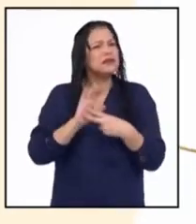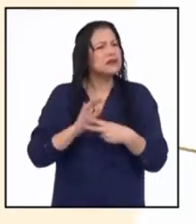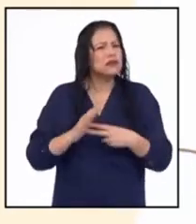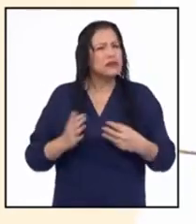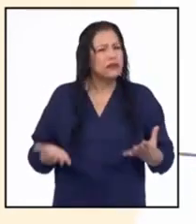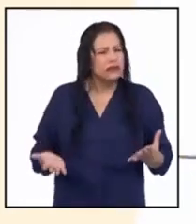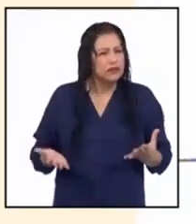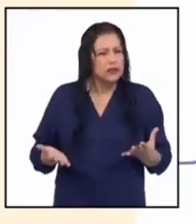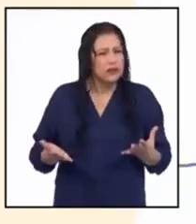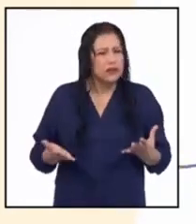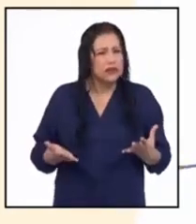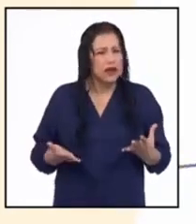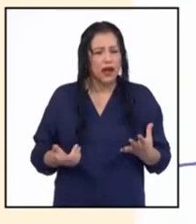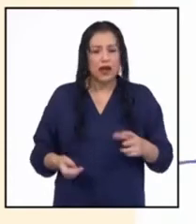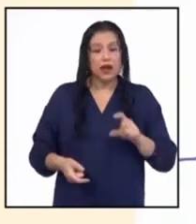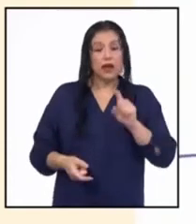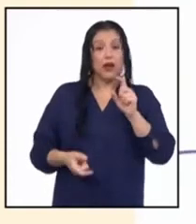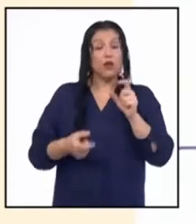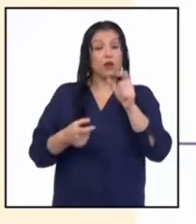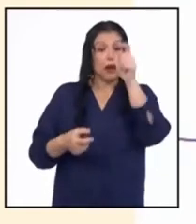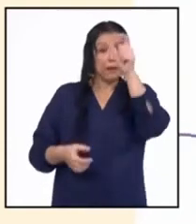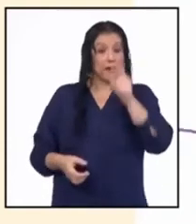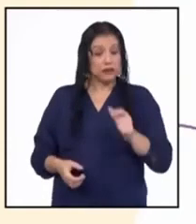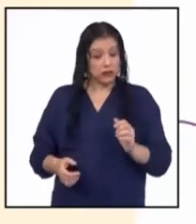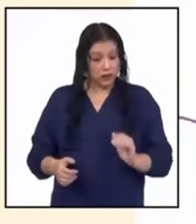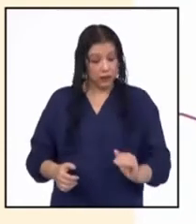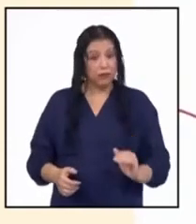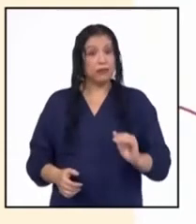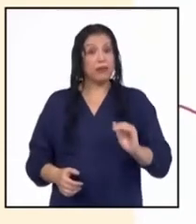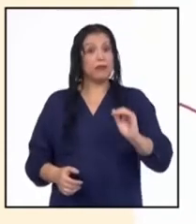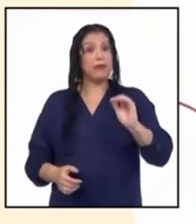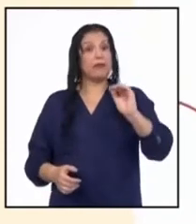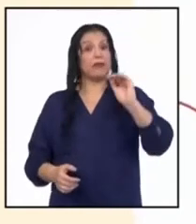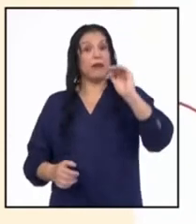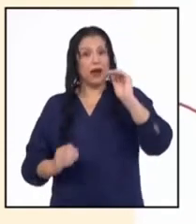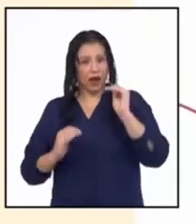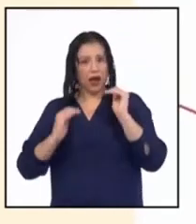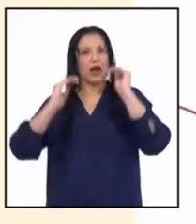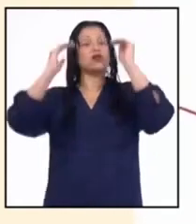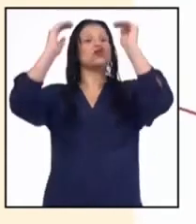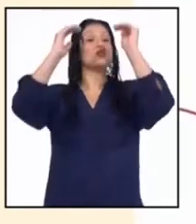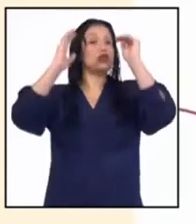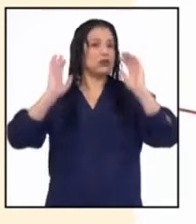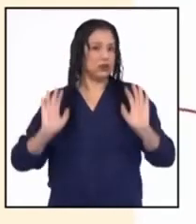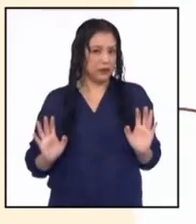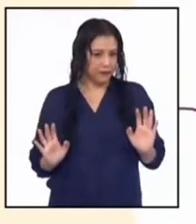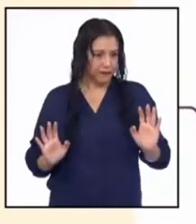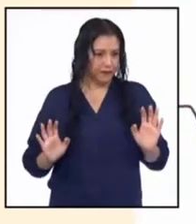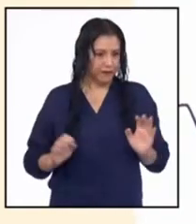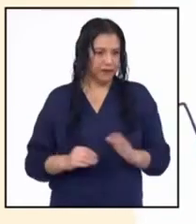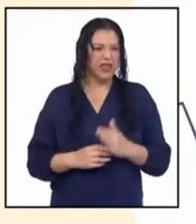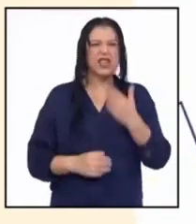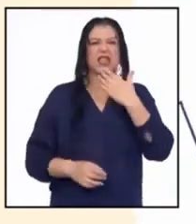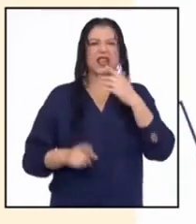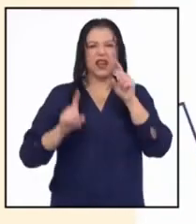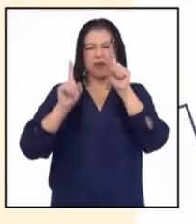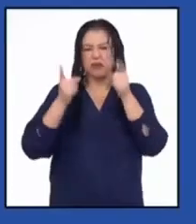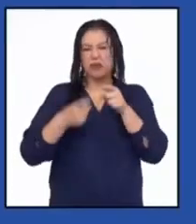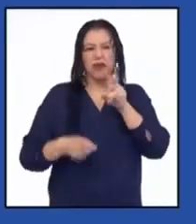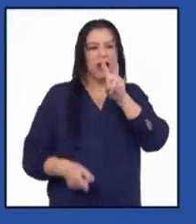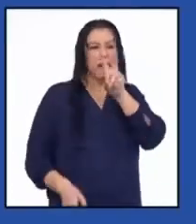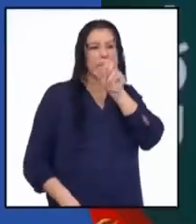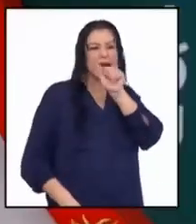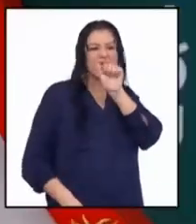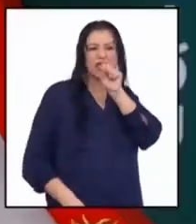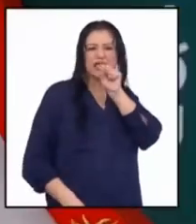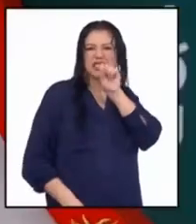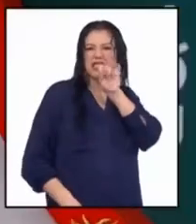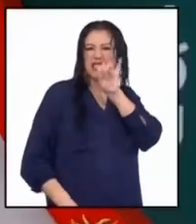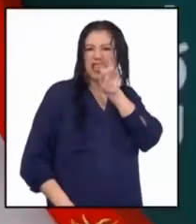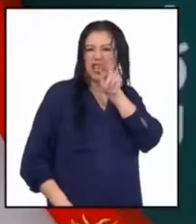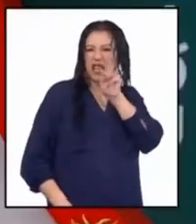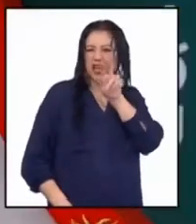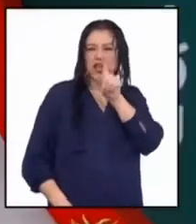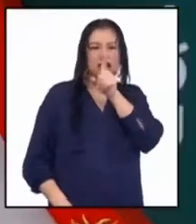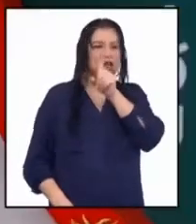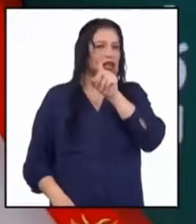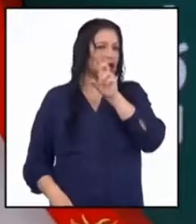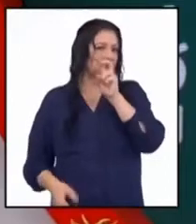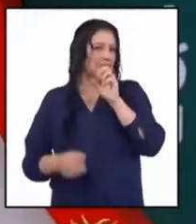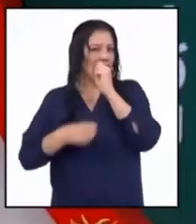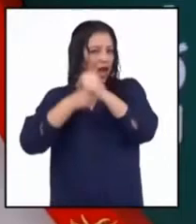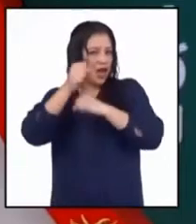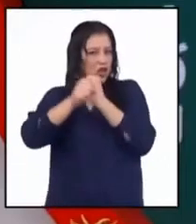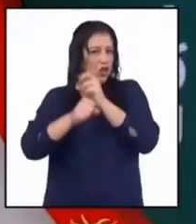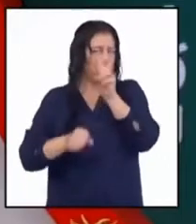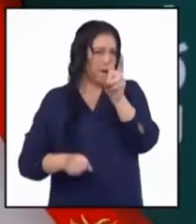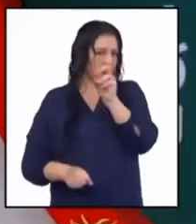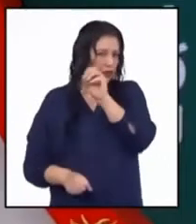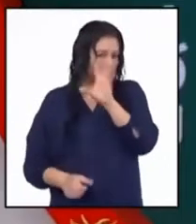convertirse en un adulto o adulta. Balciner 2000. El texto nos